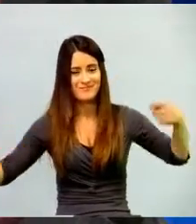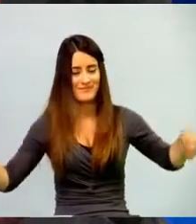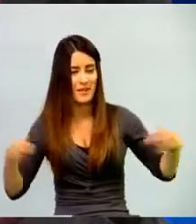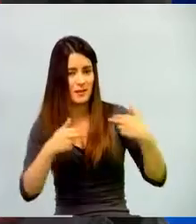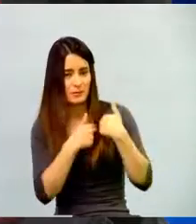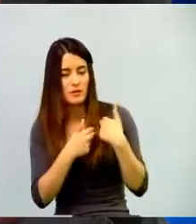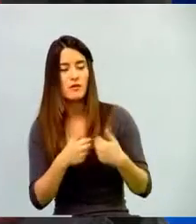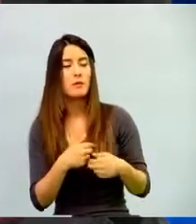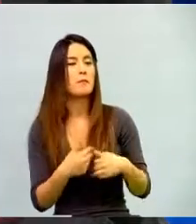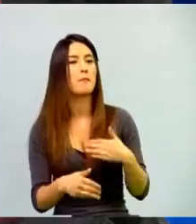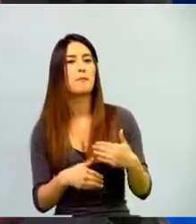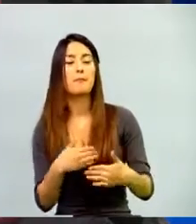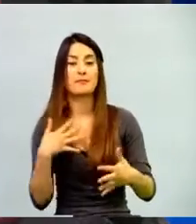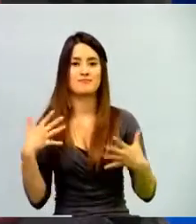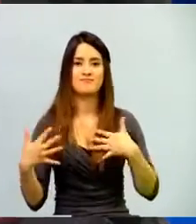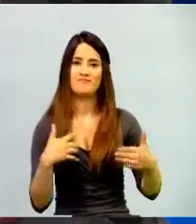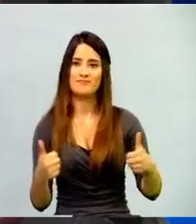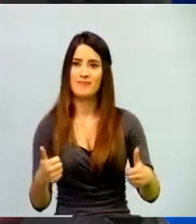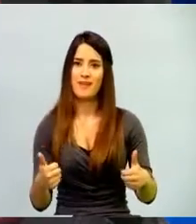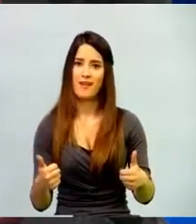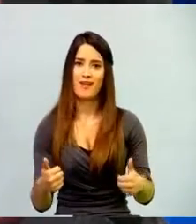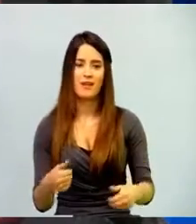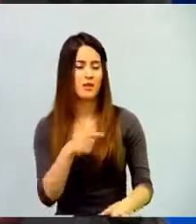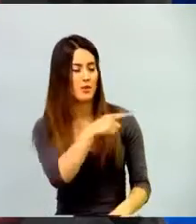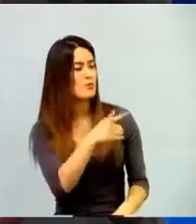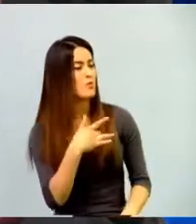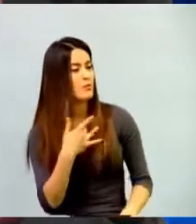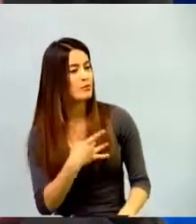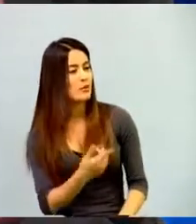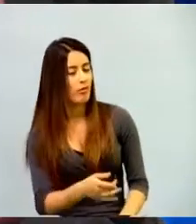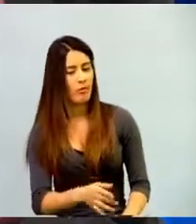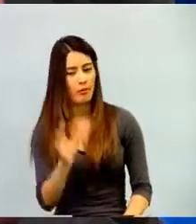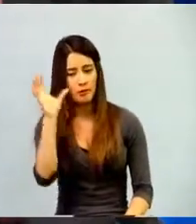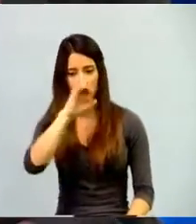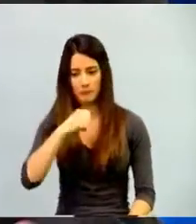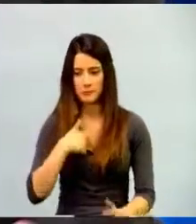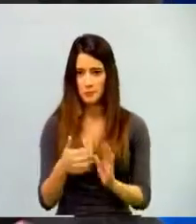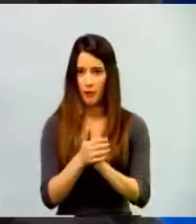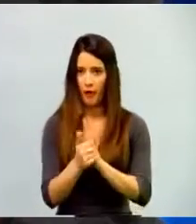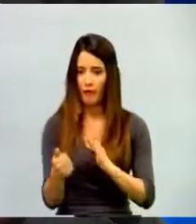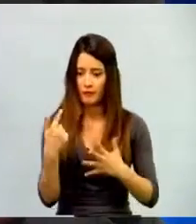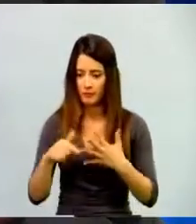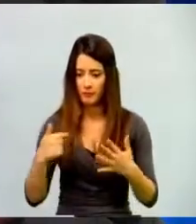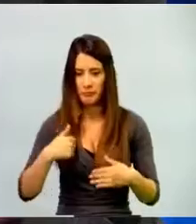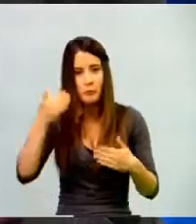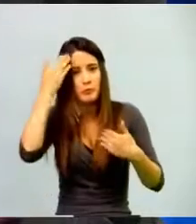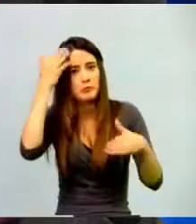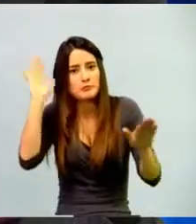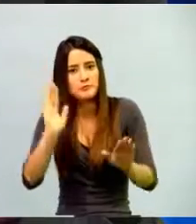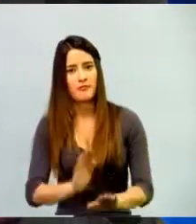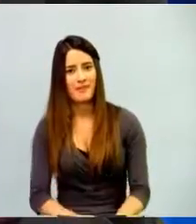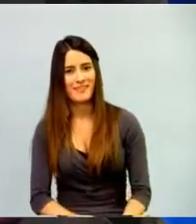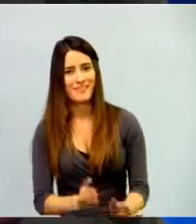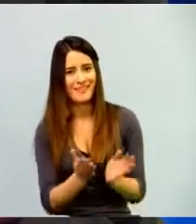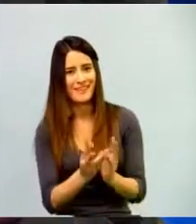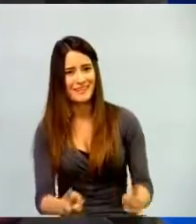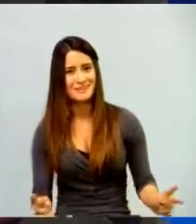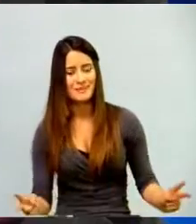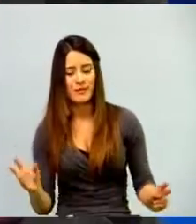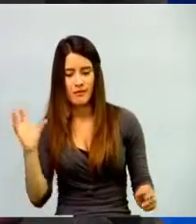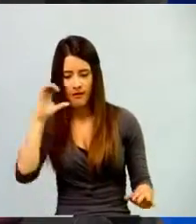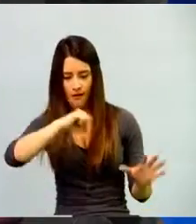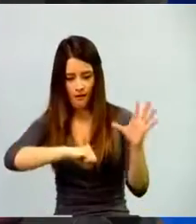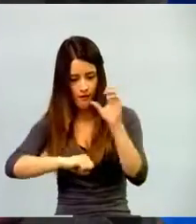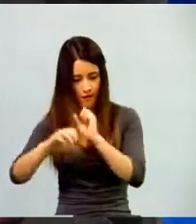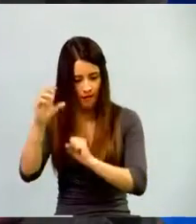y entonces, ¿cómo te consideras ahora? Yo tengo esta capacidad, yo tengo esta habilidad, yo tengo... Entonces, el niño